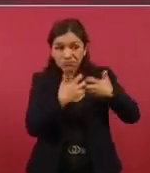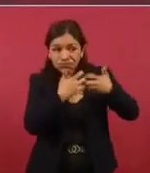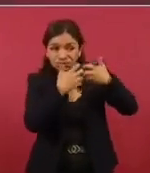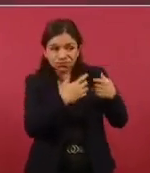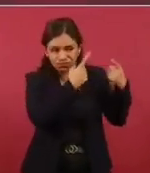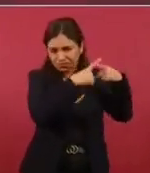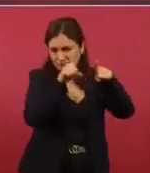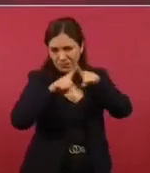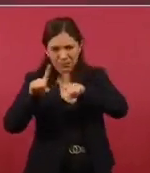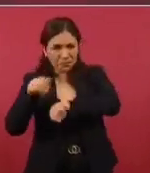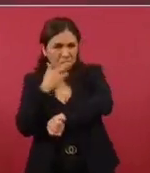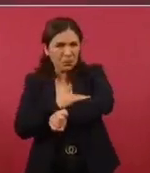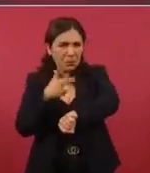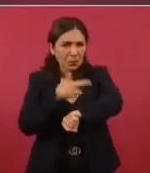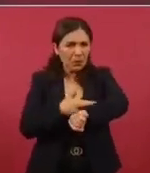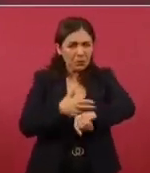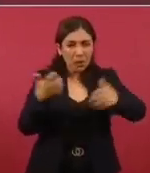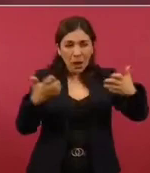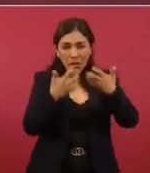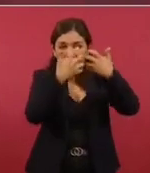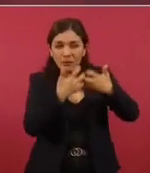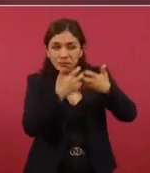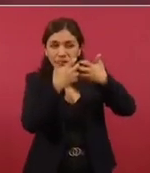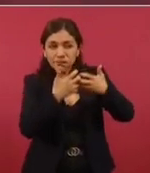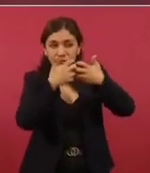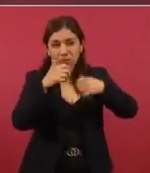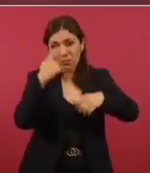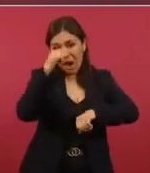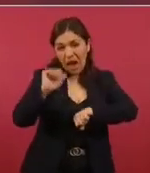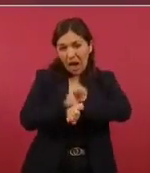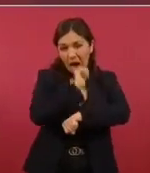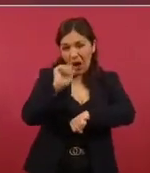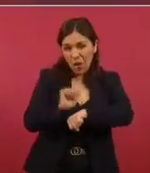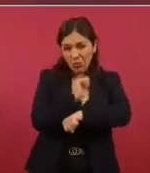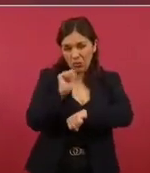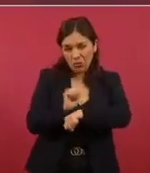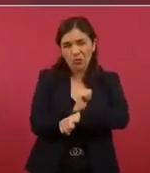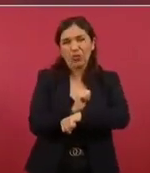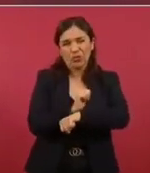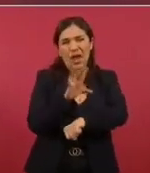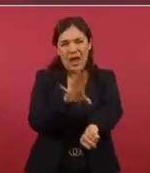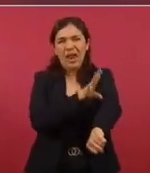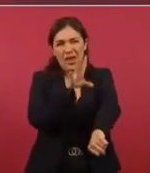fabricación de automóviles eléctricos,